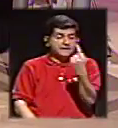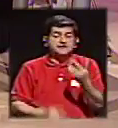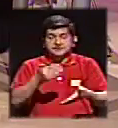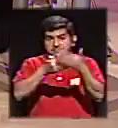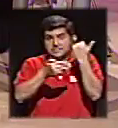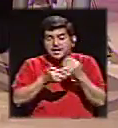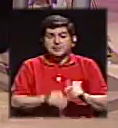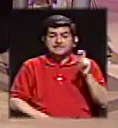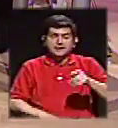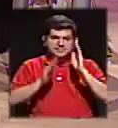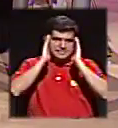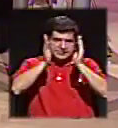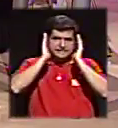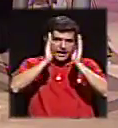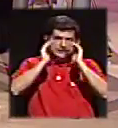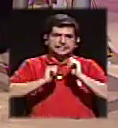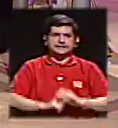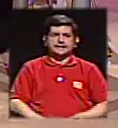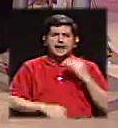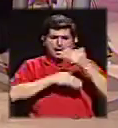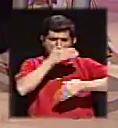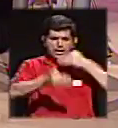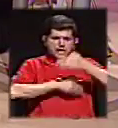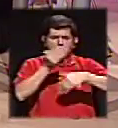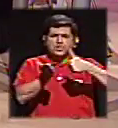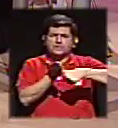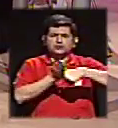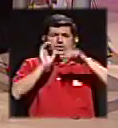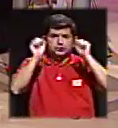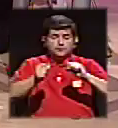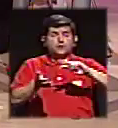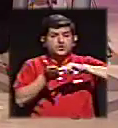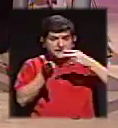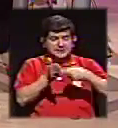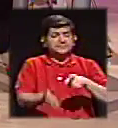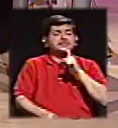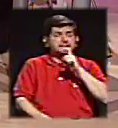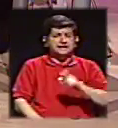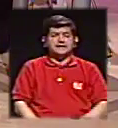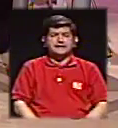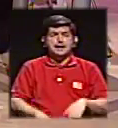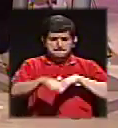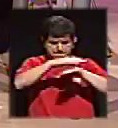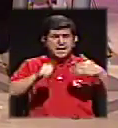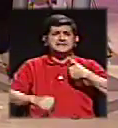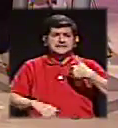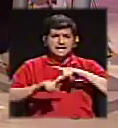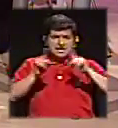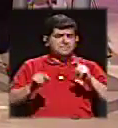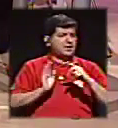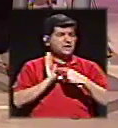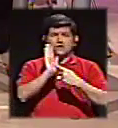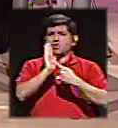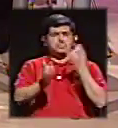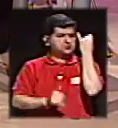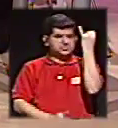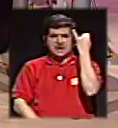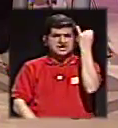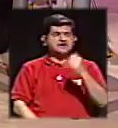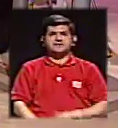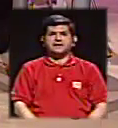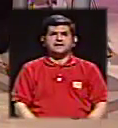pellizcarse, tiene un proceso electoral que le podría costar mucho. Tiene plataforma, pero hasta el momento no ha presentado ideas.